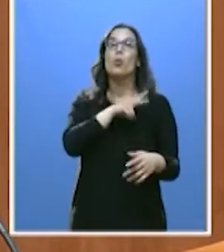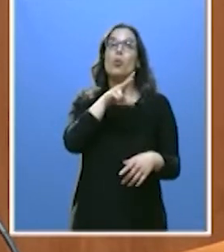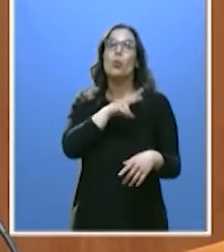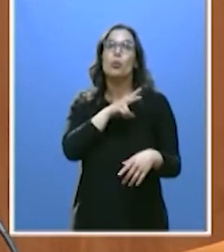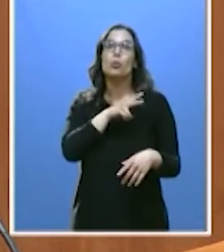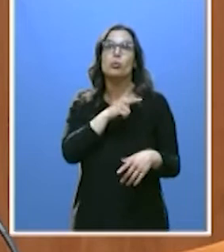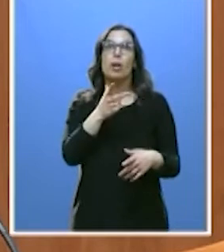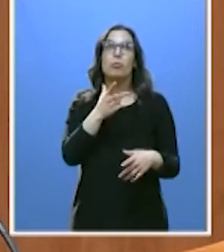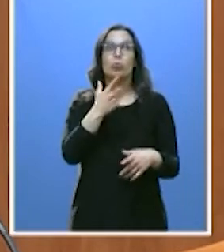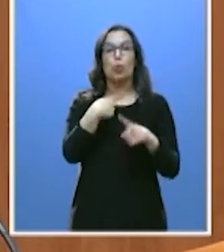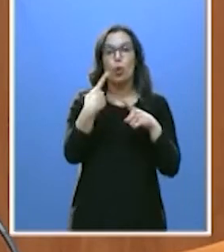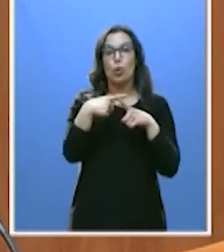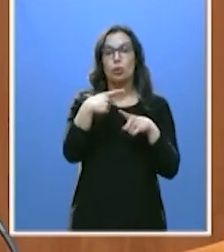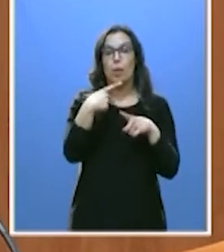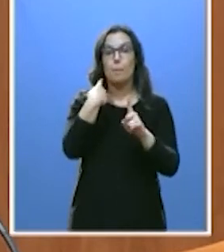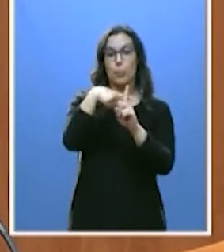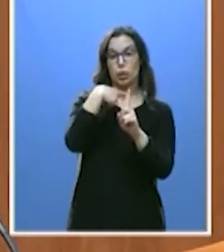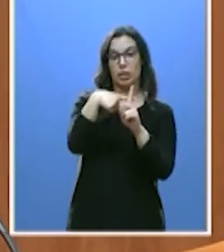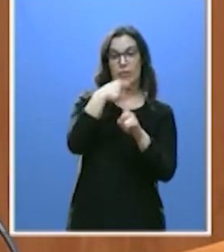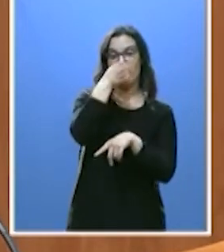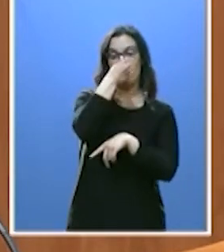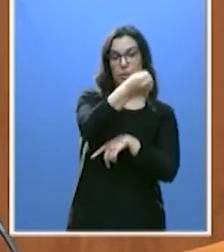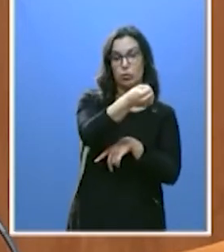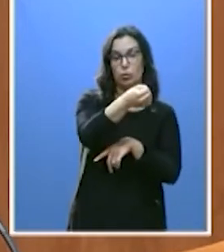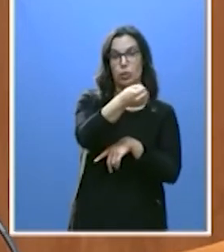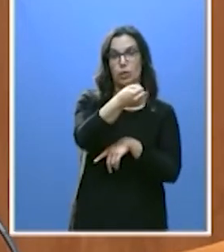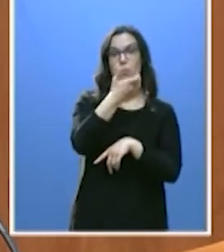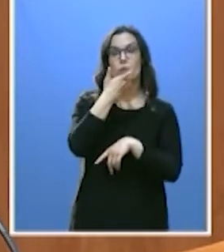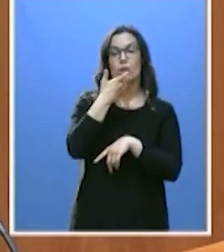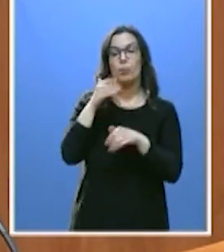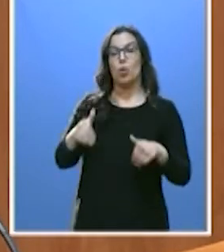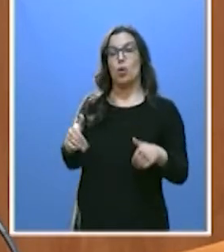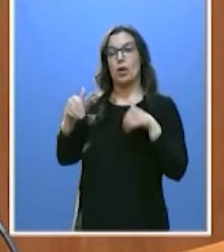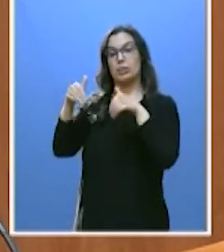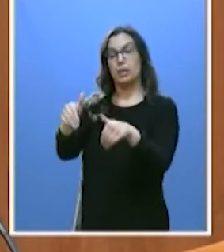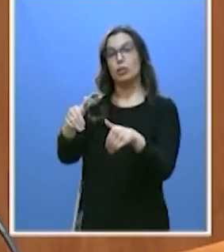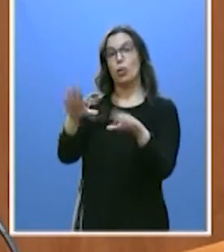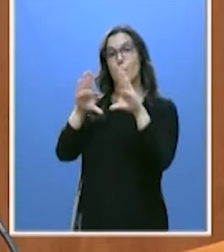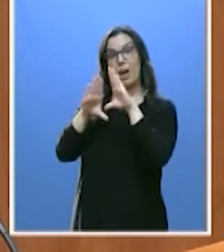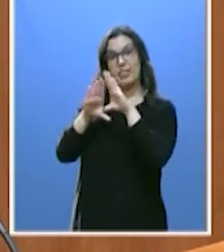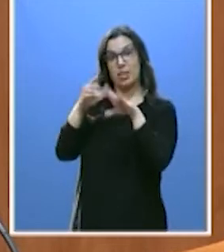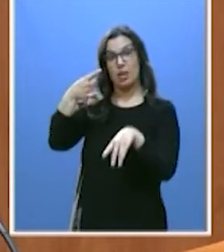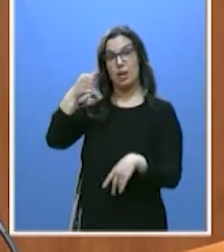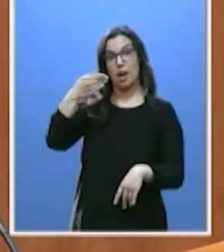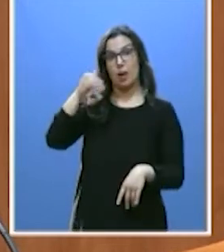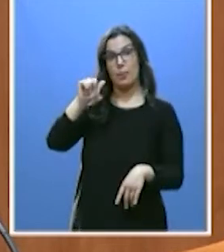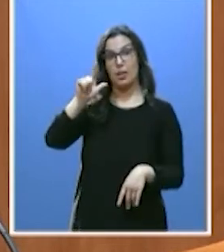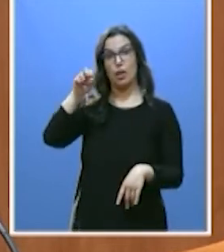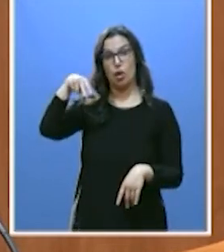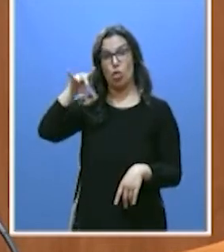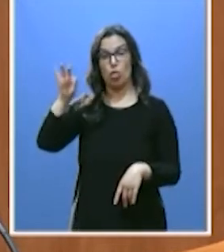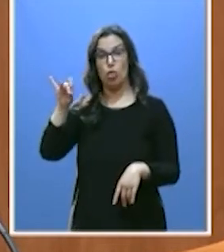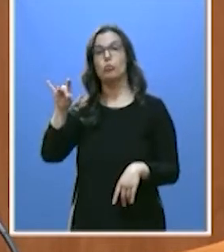partido ha elegido para su candidato en la campaña de Madrid, el señor Gabilondo? Serio, soso